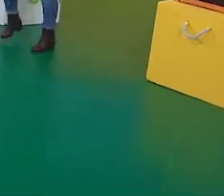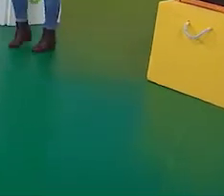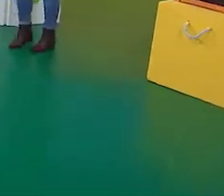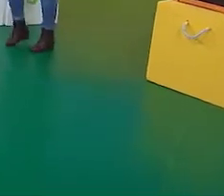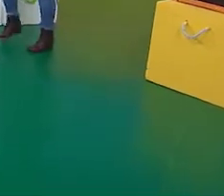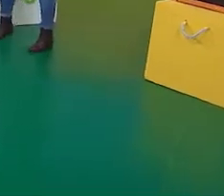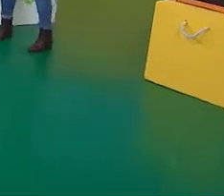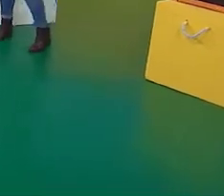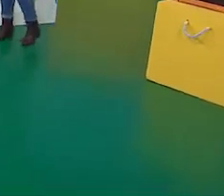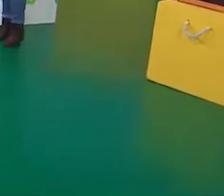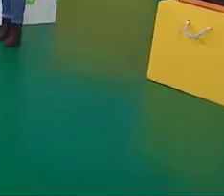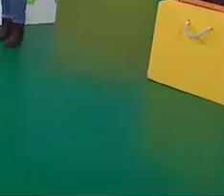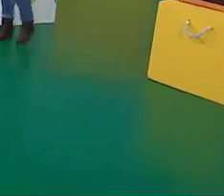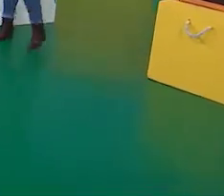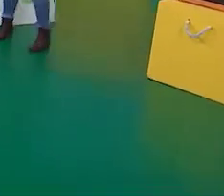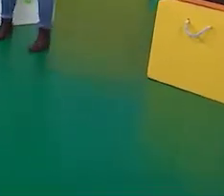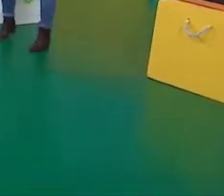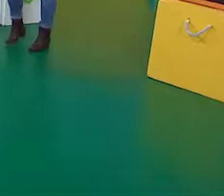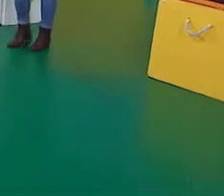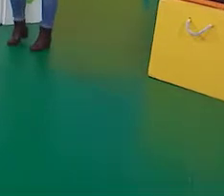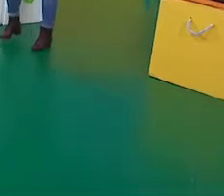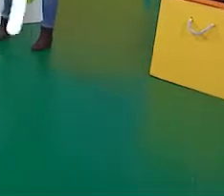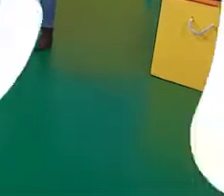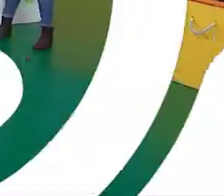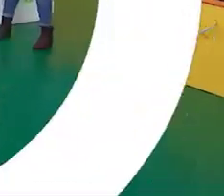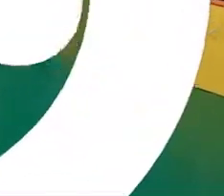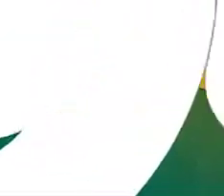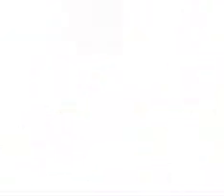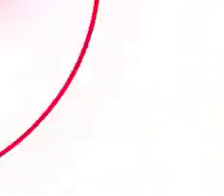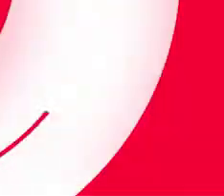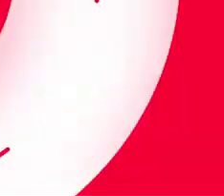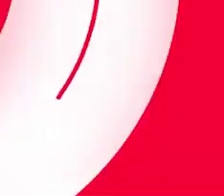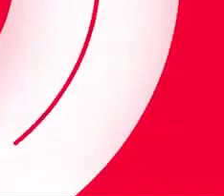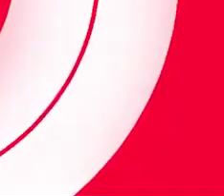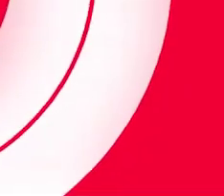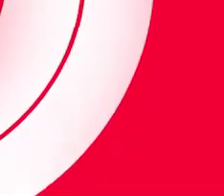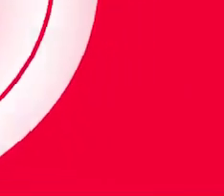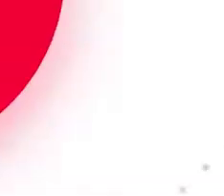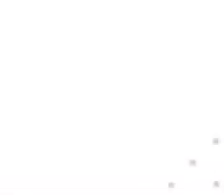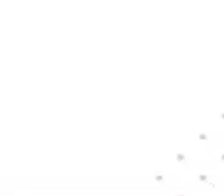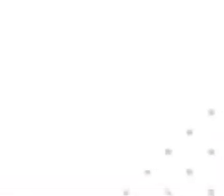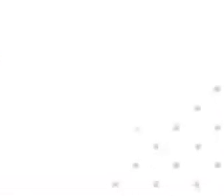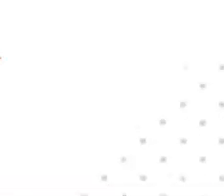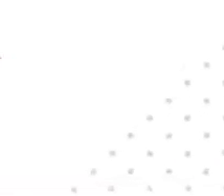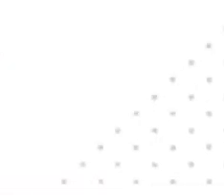canción! ¡Vamos a cuidar la tierra! ¡Vamos a vivir mejor!